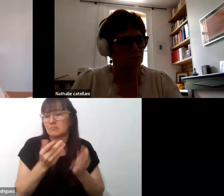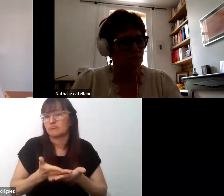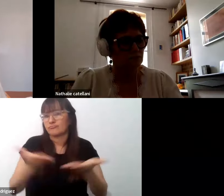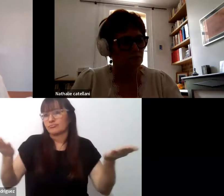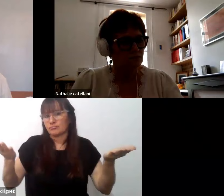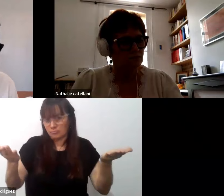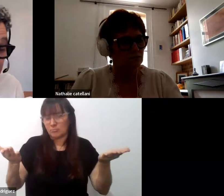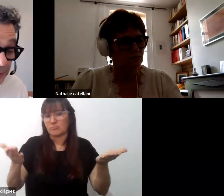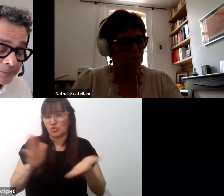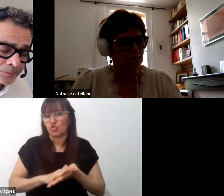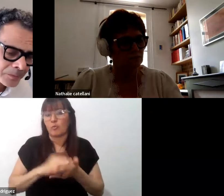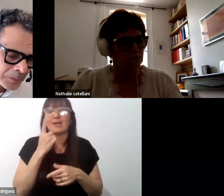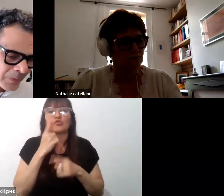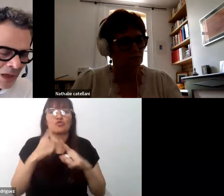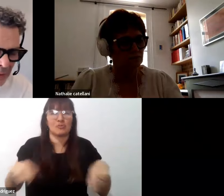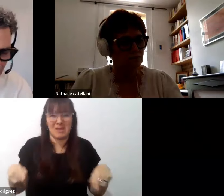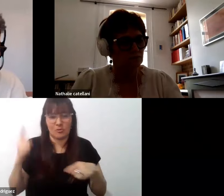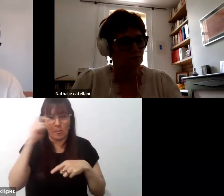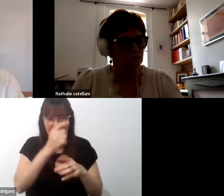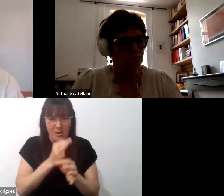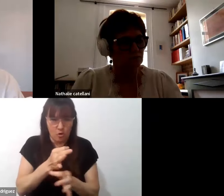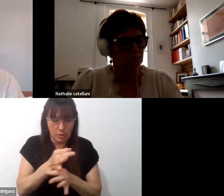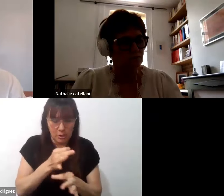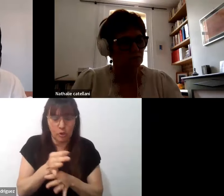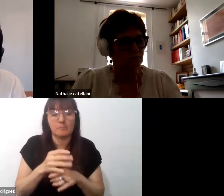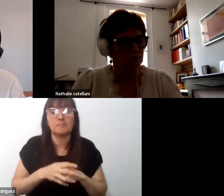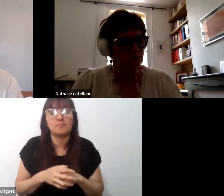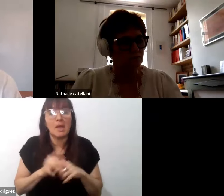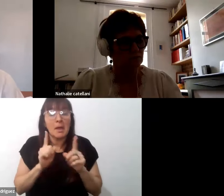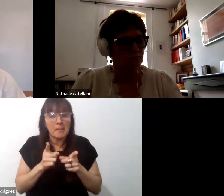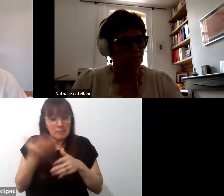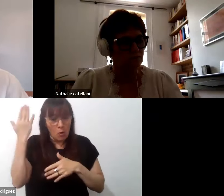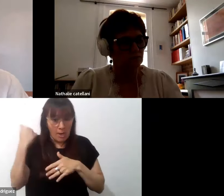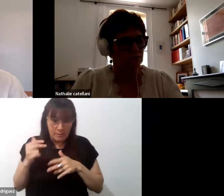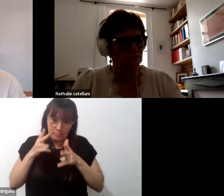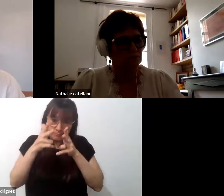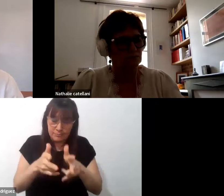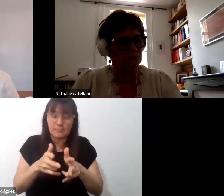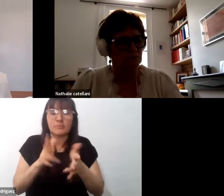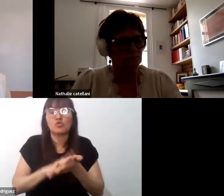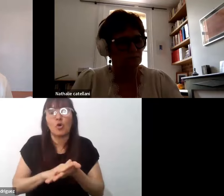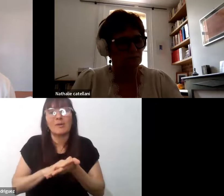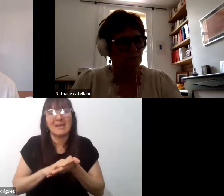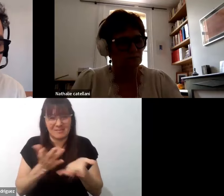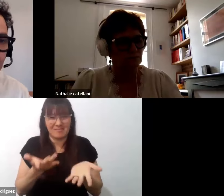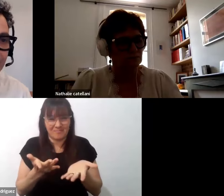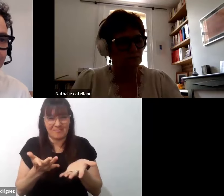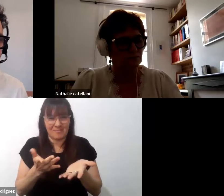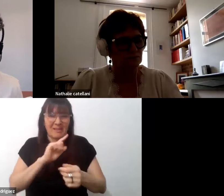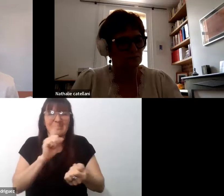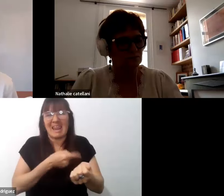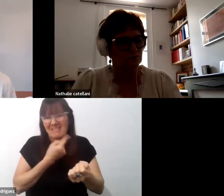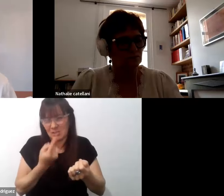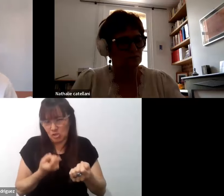pedagógico construido, ¿no? Pero volviendo a esta tradición más sistemática, más formalizada de